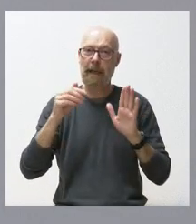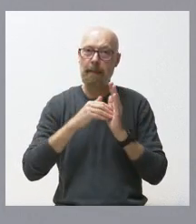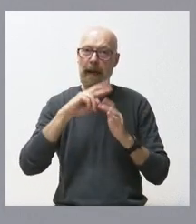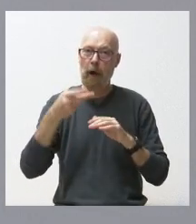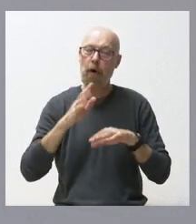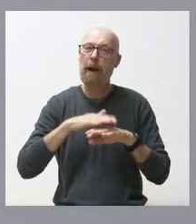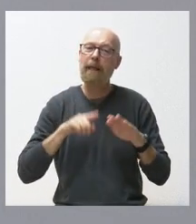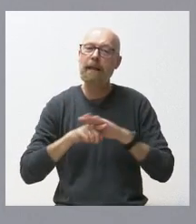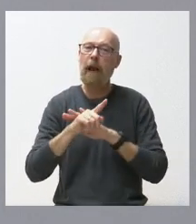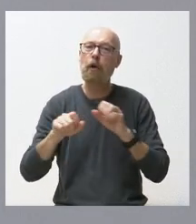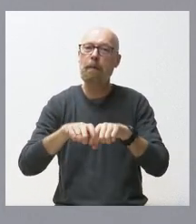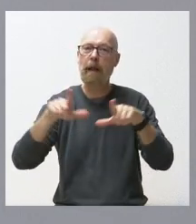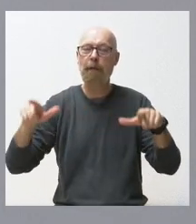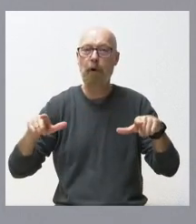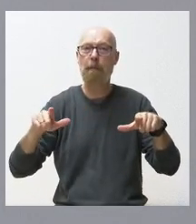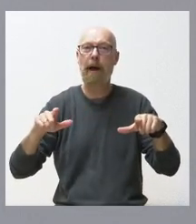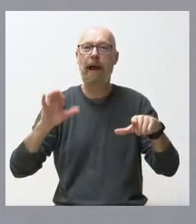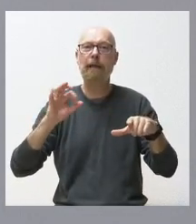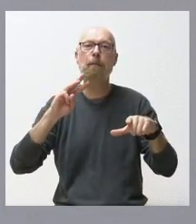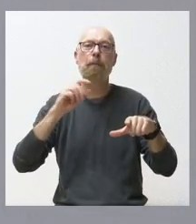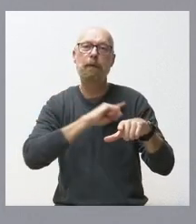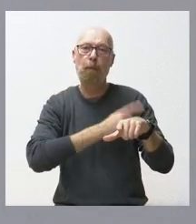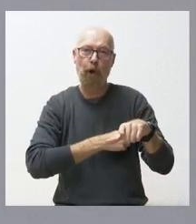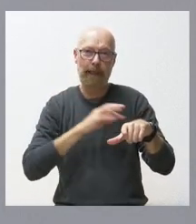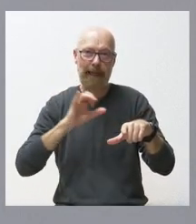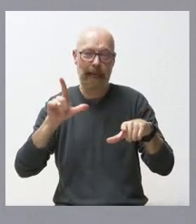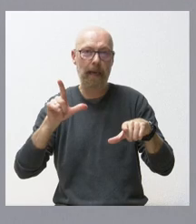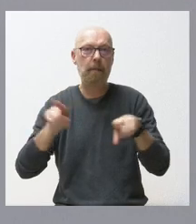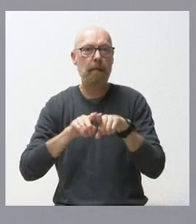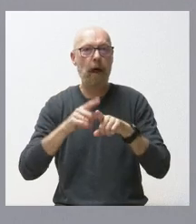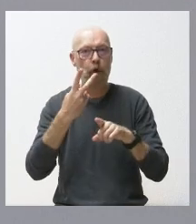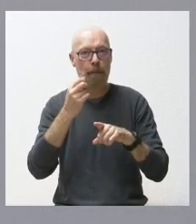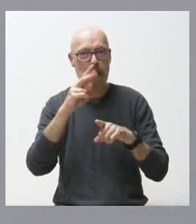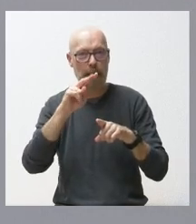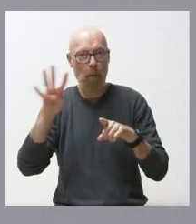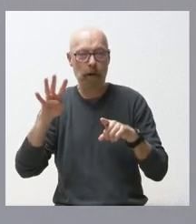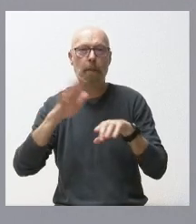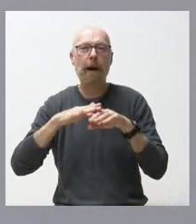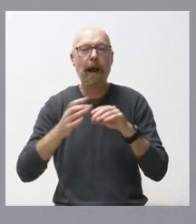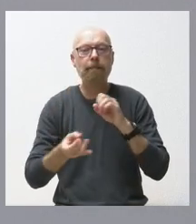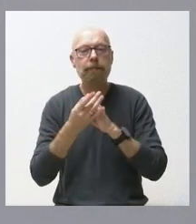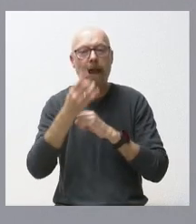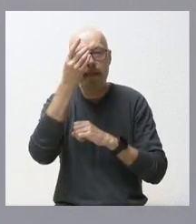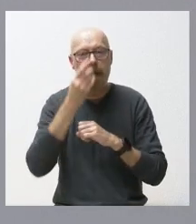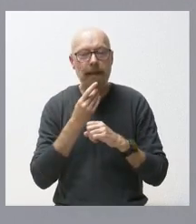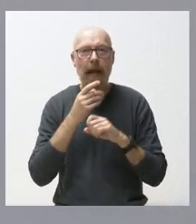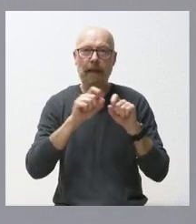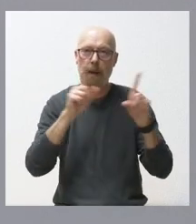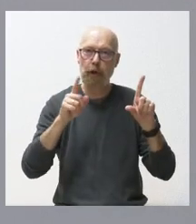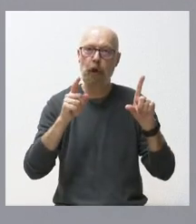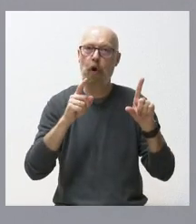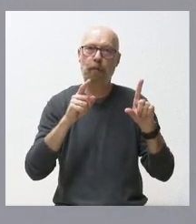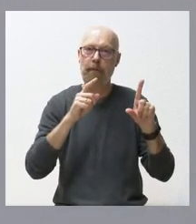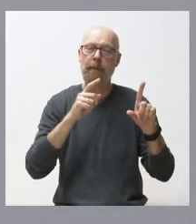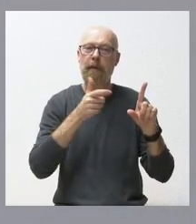Sportfil en 2024. Es una plataforma que va a permitir la digitalización y la televisión, la carta, radio, podcast y